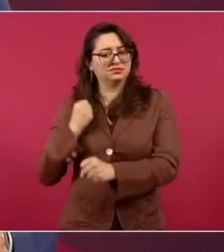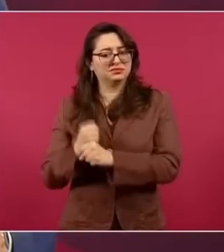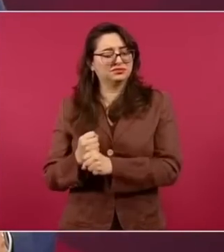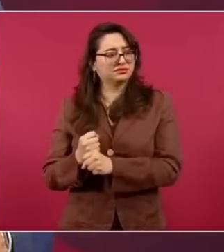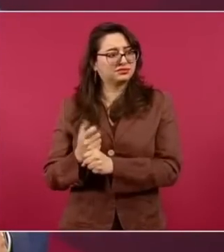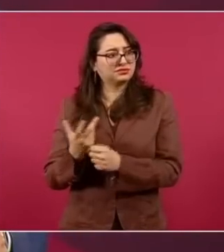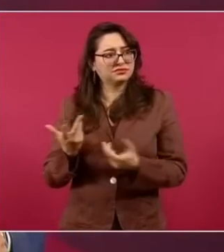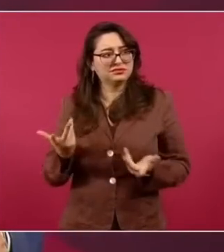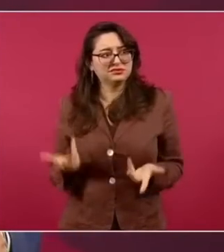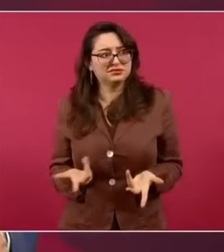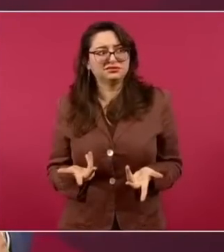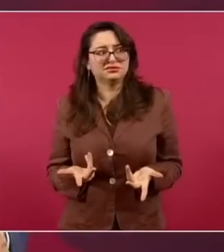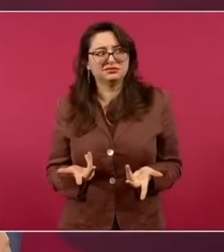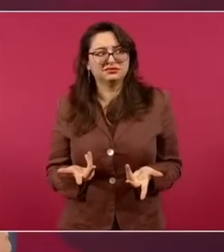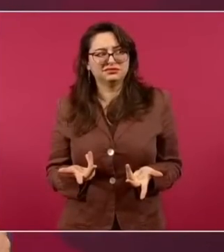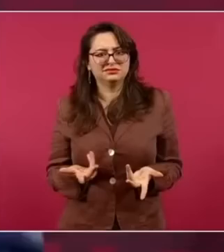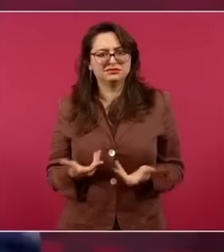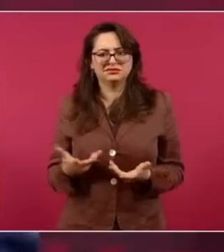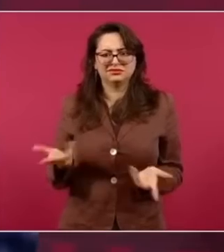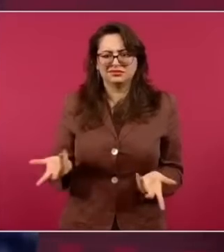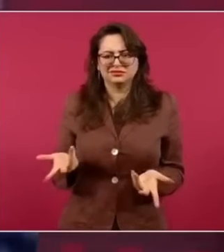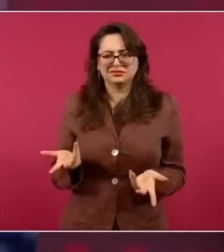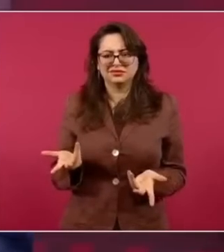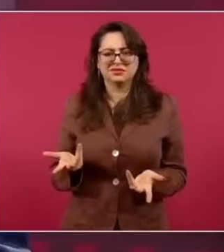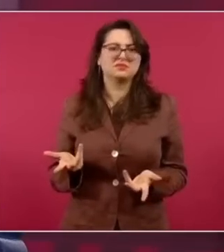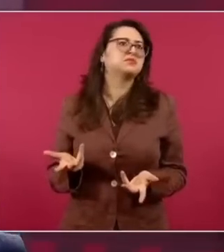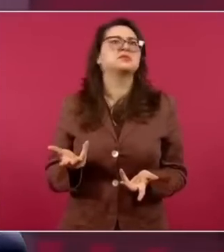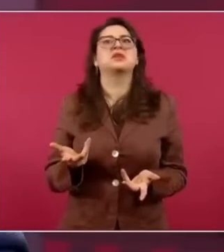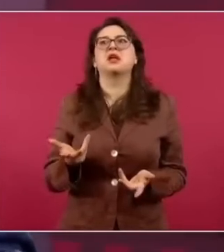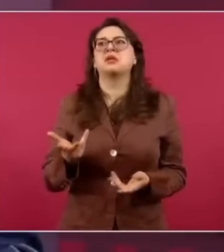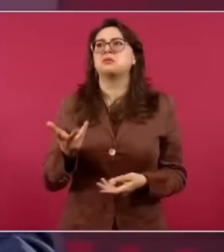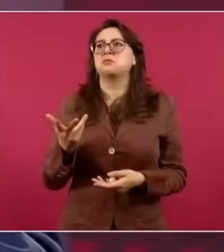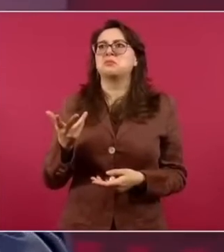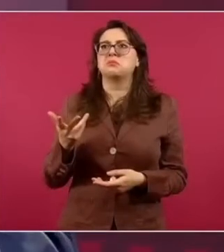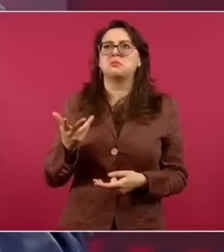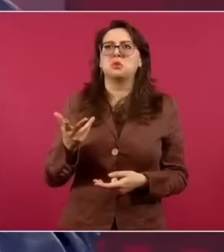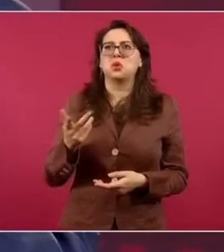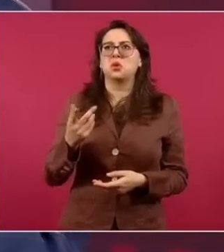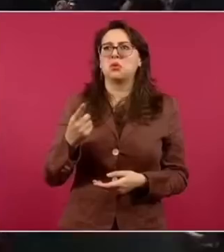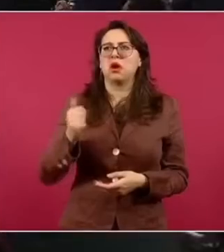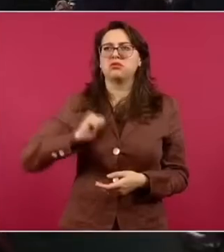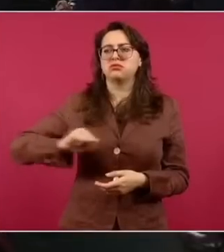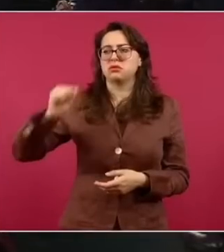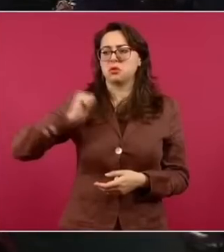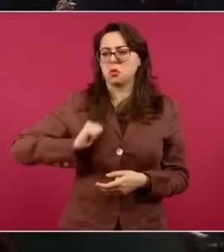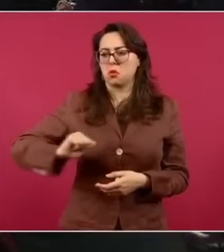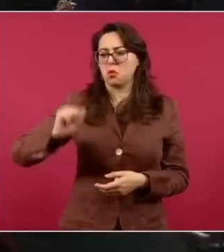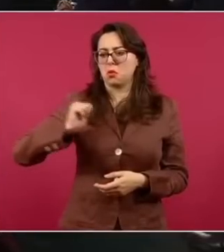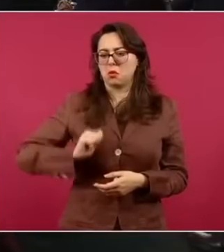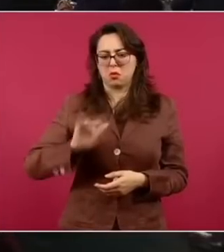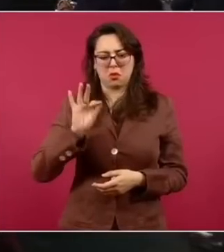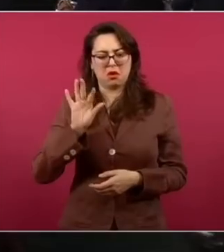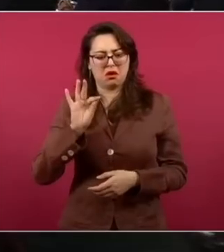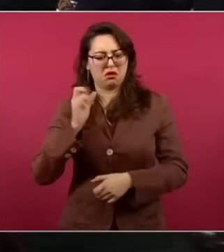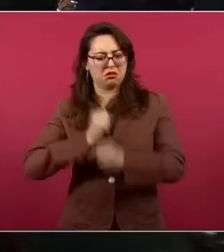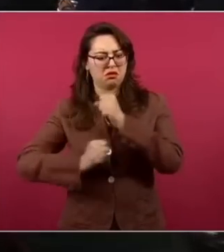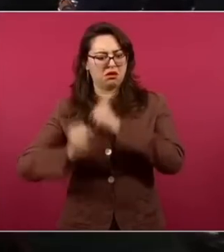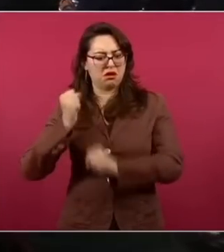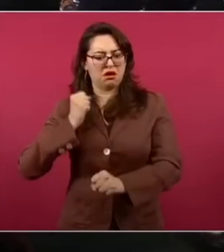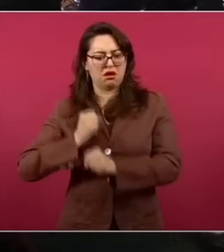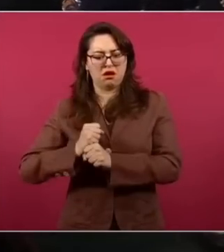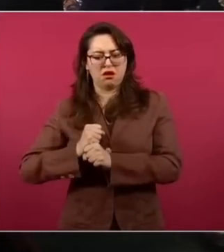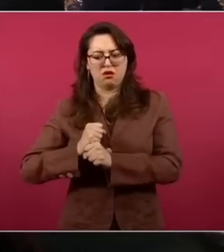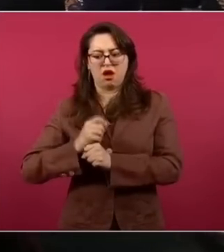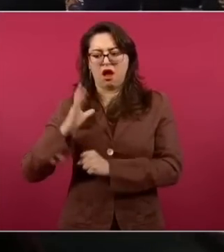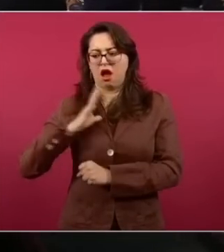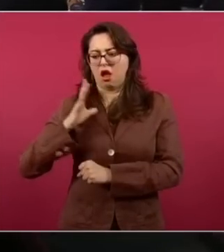más antiguas 40 años. No sé si 18 o 28 creo que tenemos el dato planta